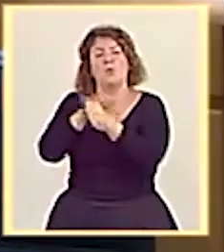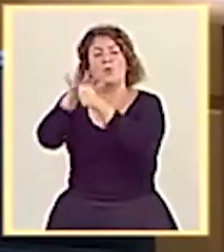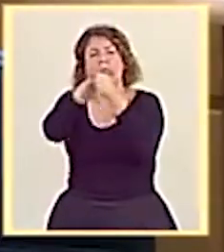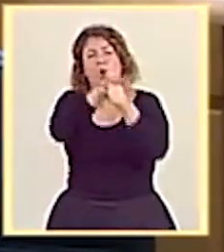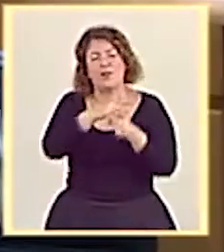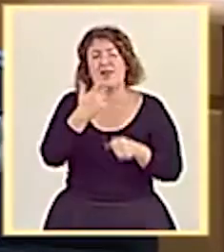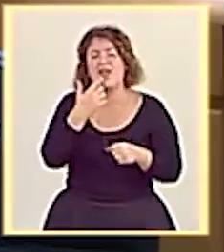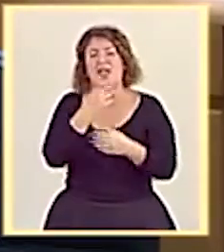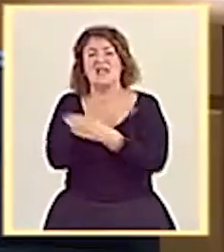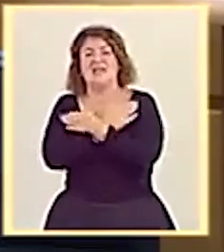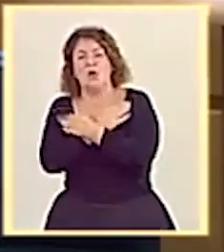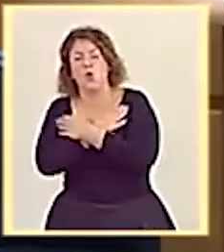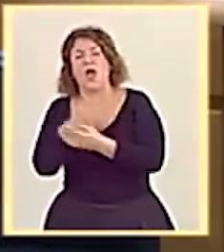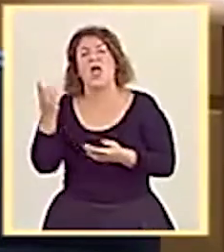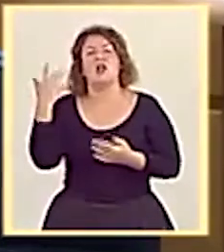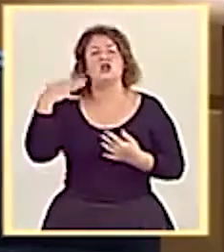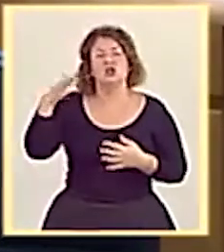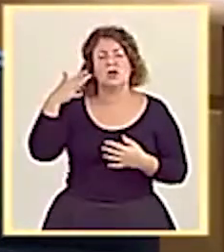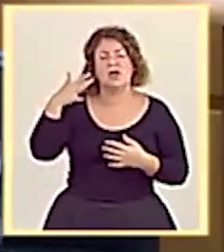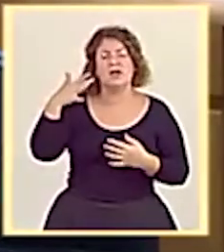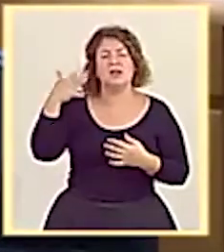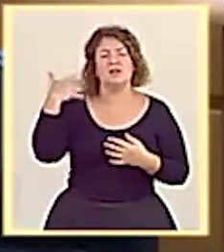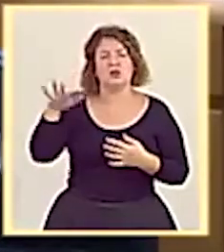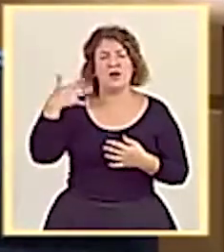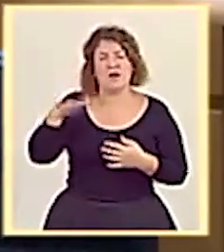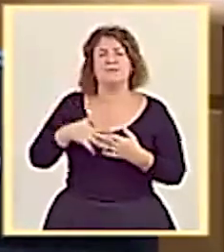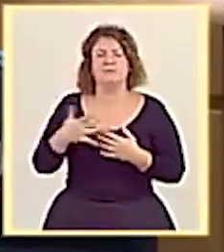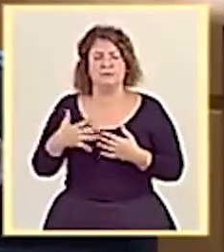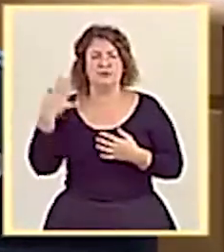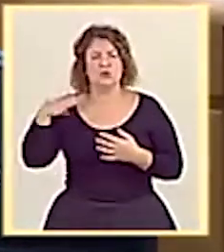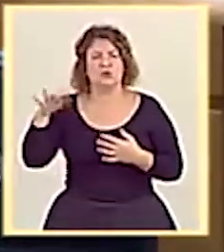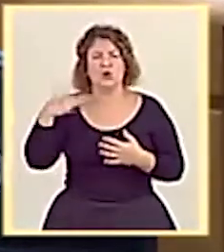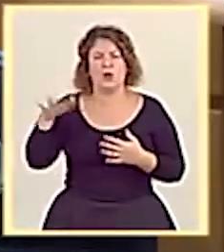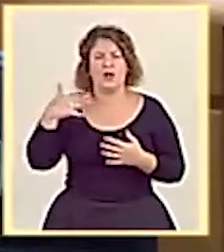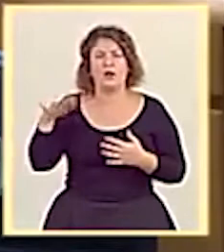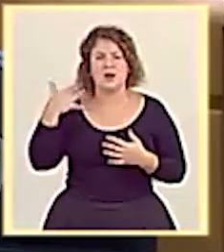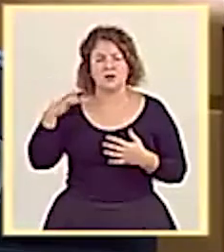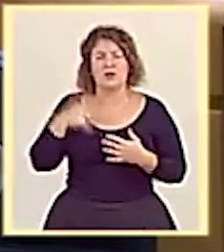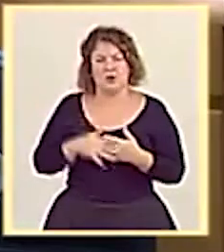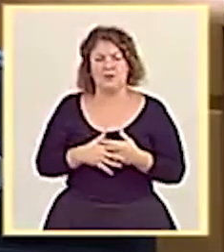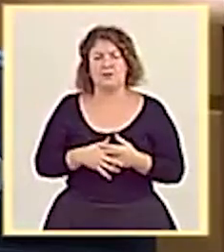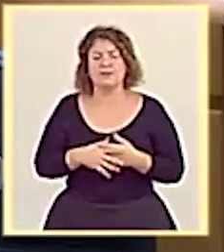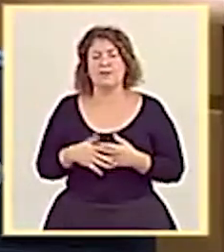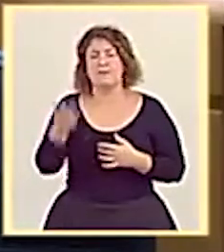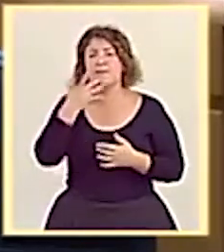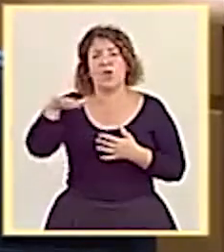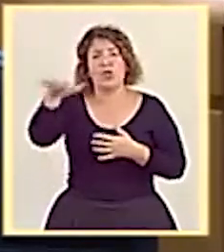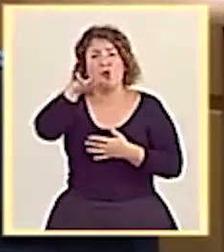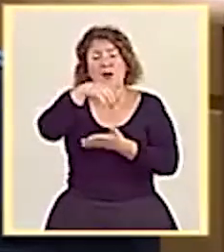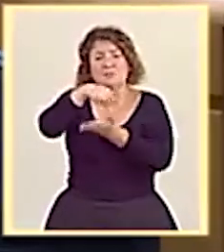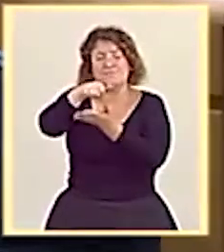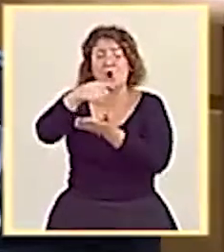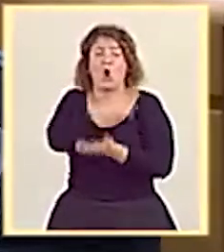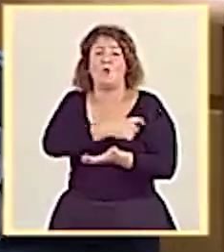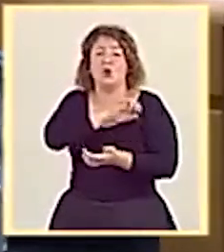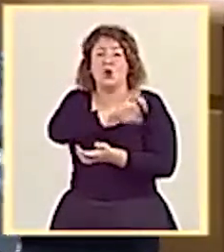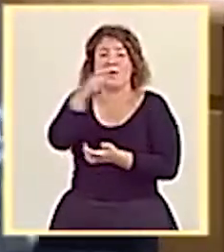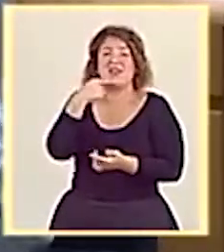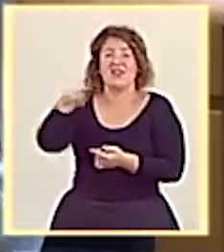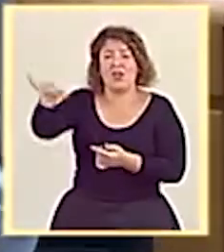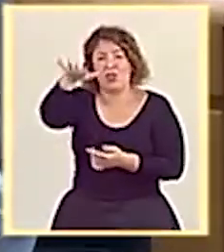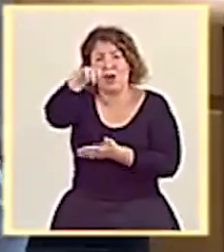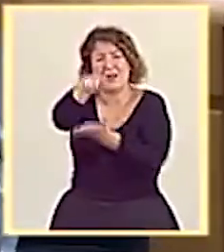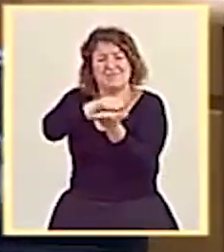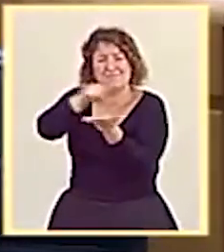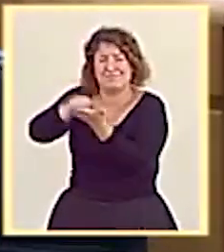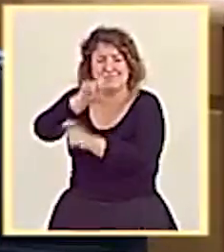Teruel como Soria, para hacerla asimilable a zonas muy despobladas por la Comisión Europea, como es el entorno